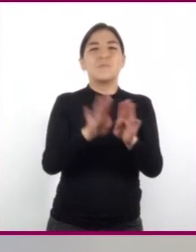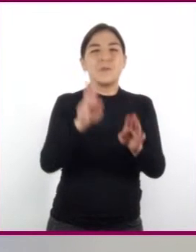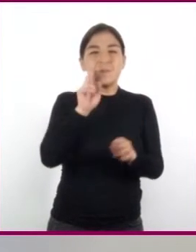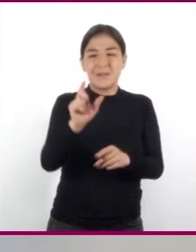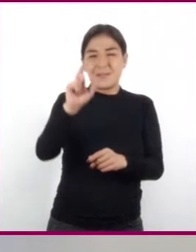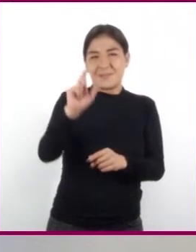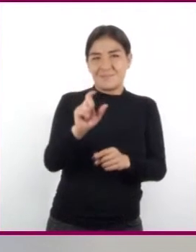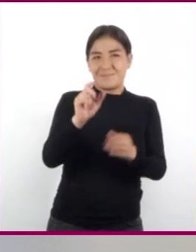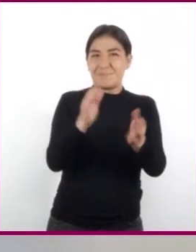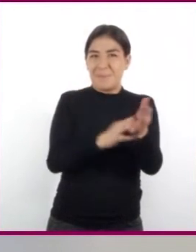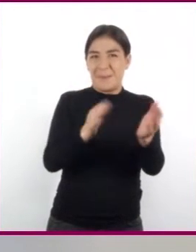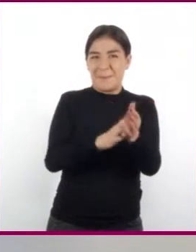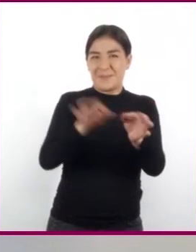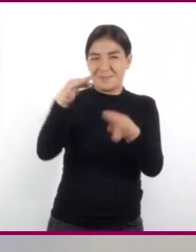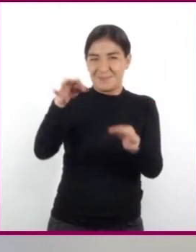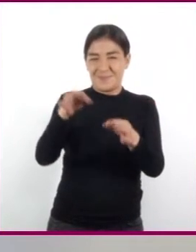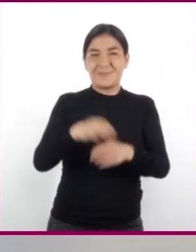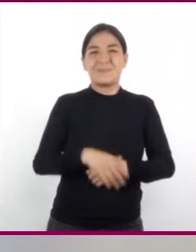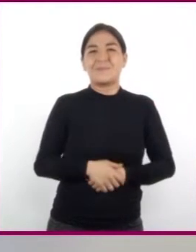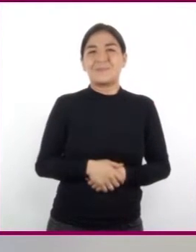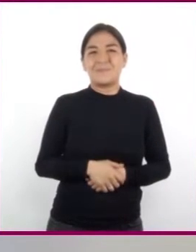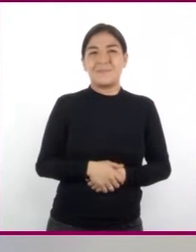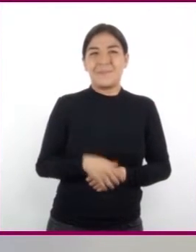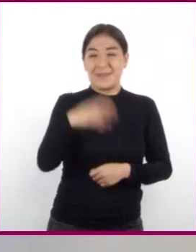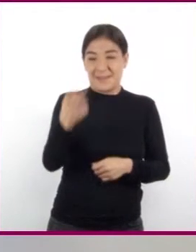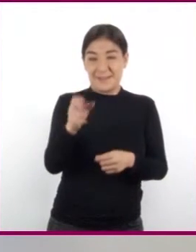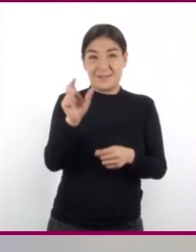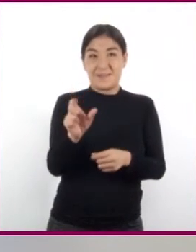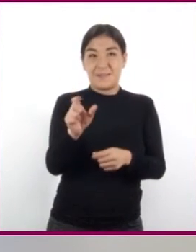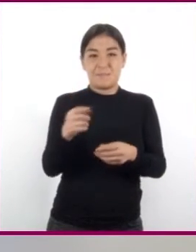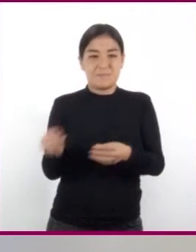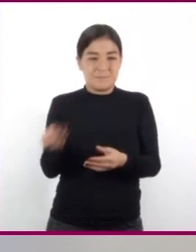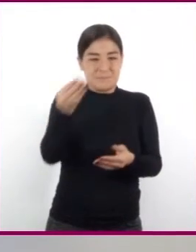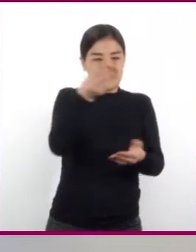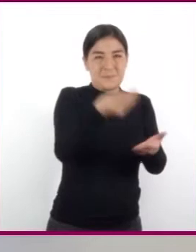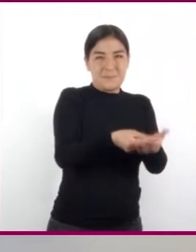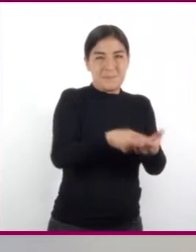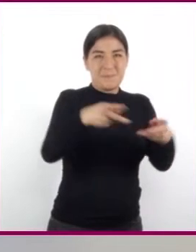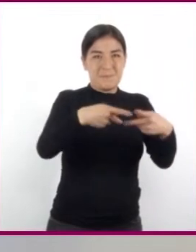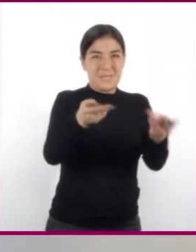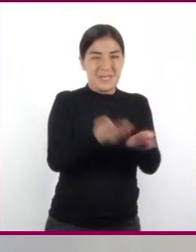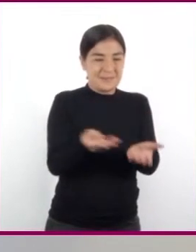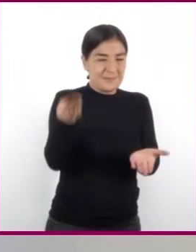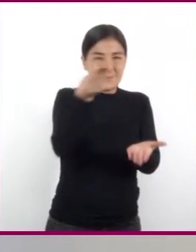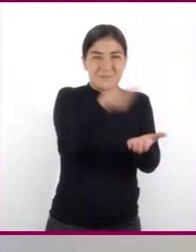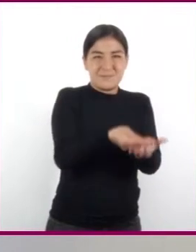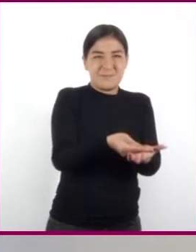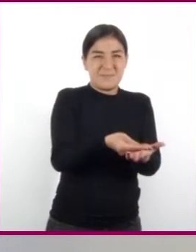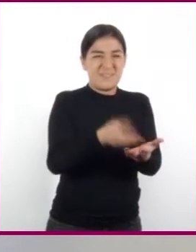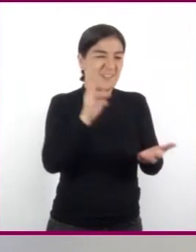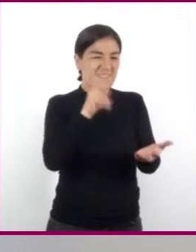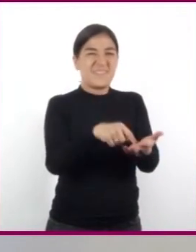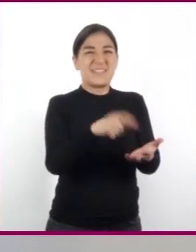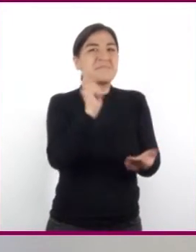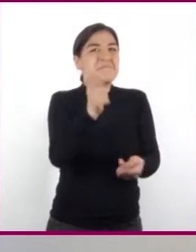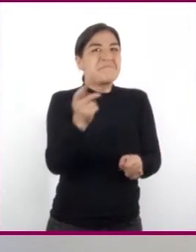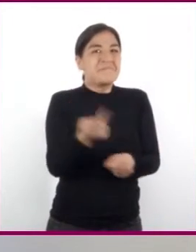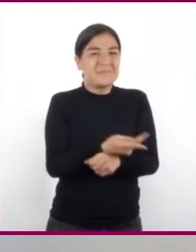trozo de papel. Lo colocaremos sobre el plato y observaremos qué es lo que pasa.